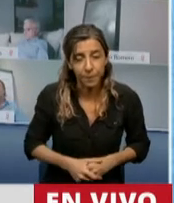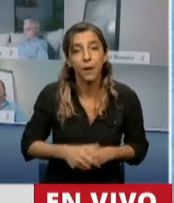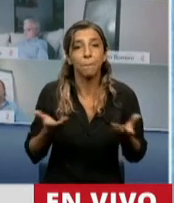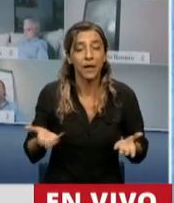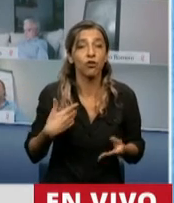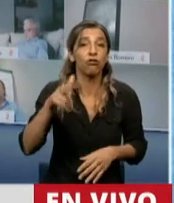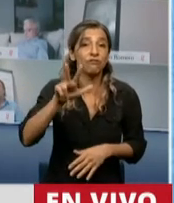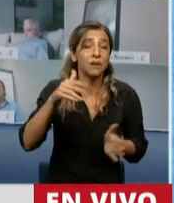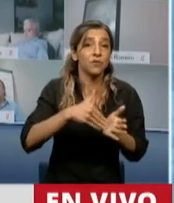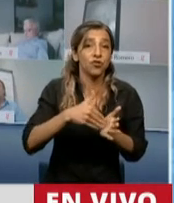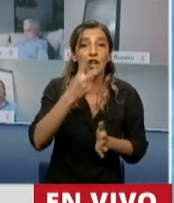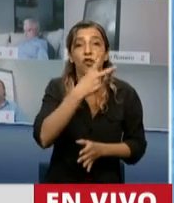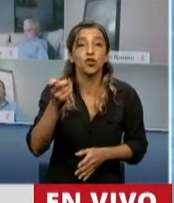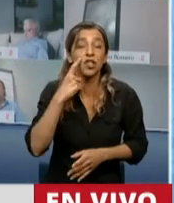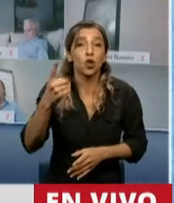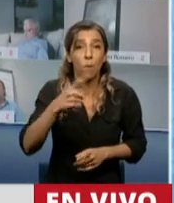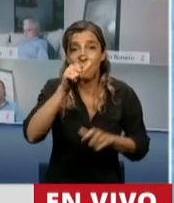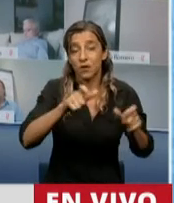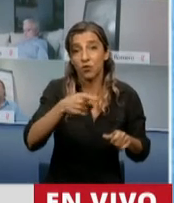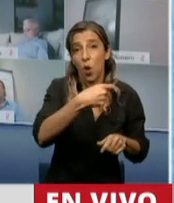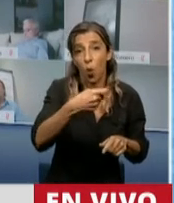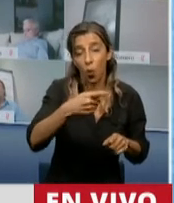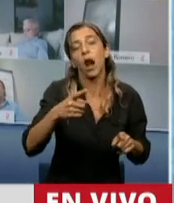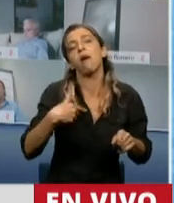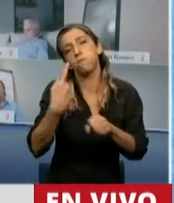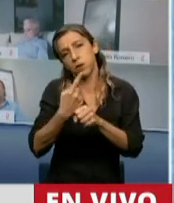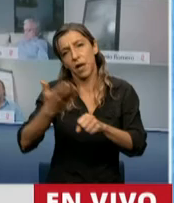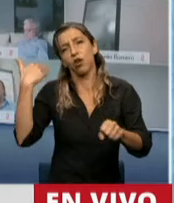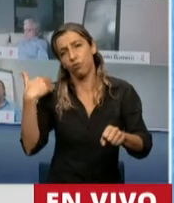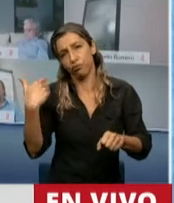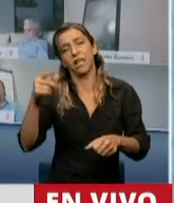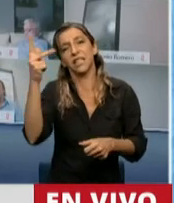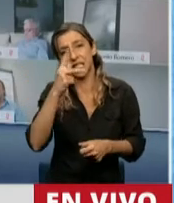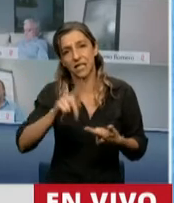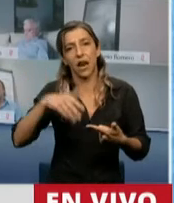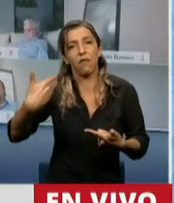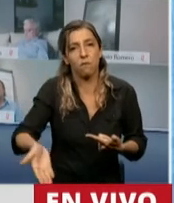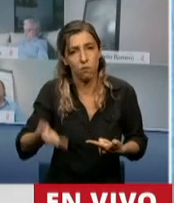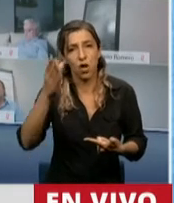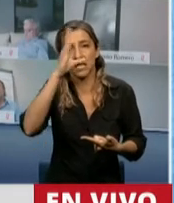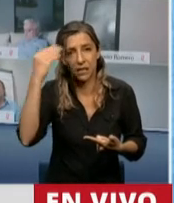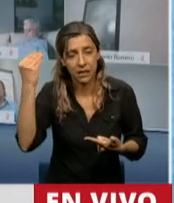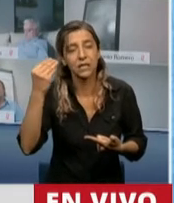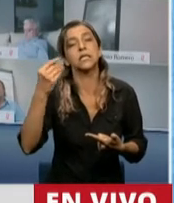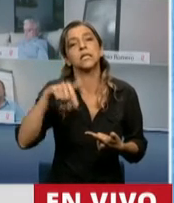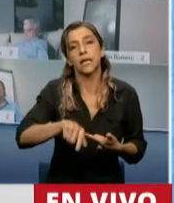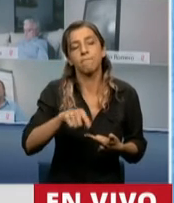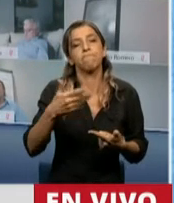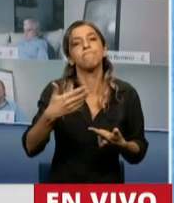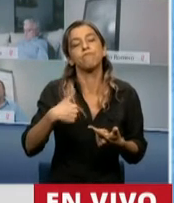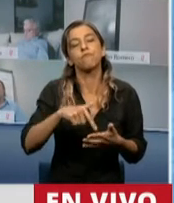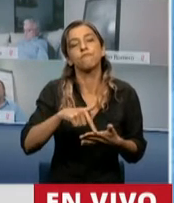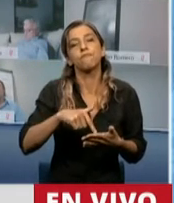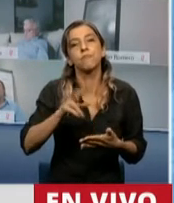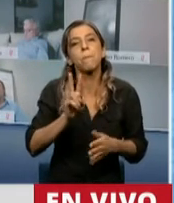.000 jubilados, primero Néstor Kirchner y después Cristina Fernández de Kirchner, permitieron la ampliación de la base